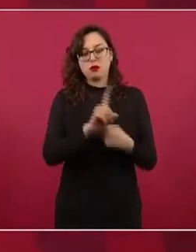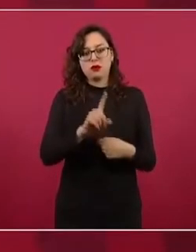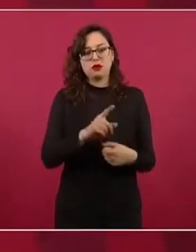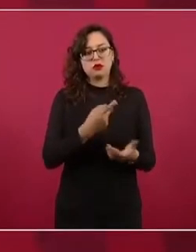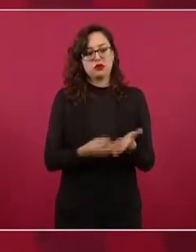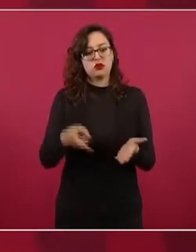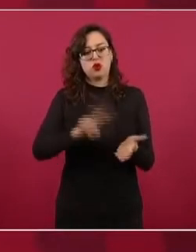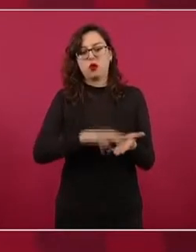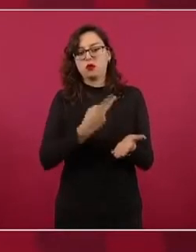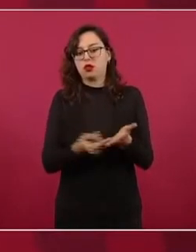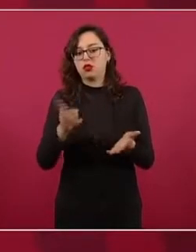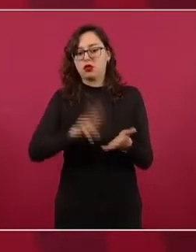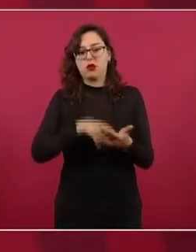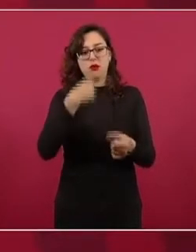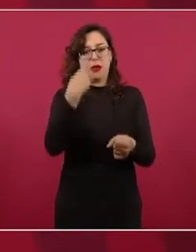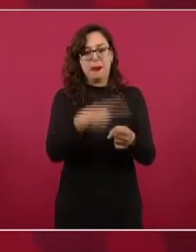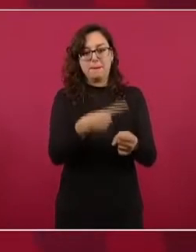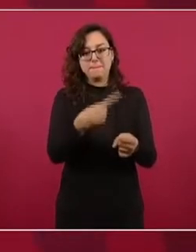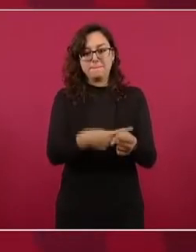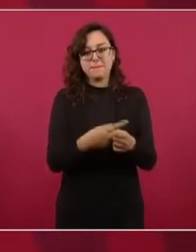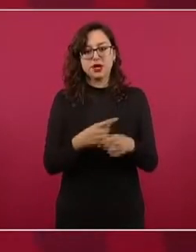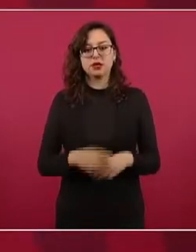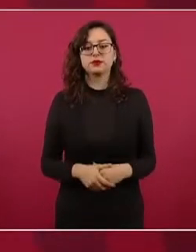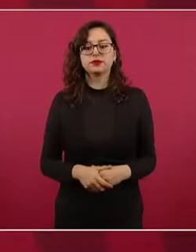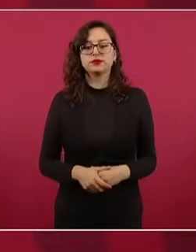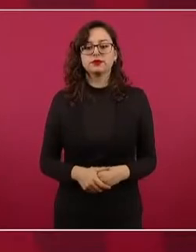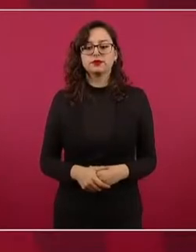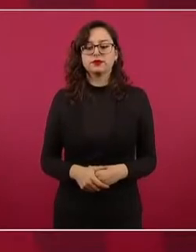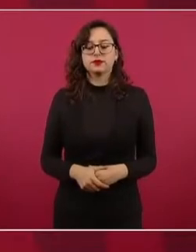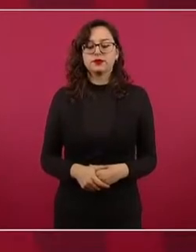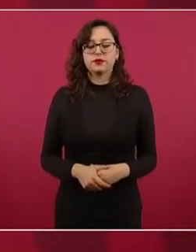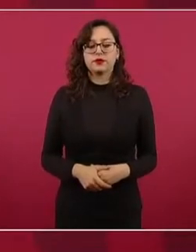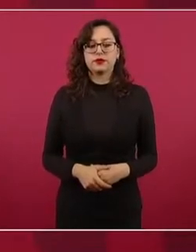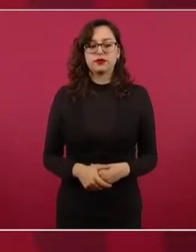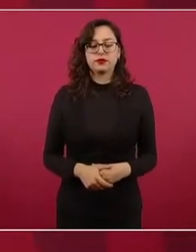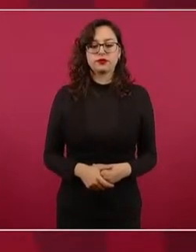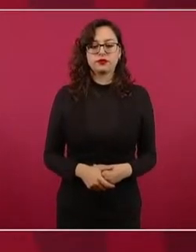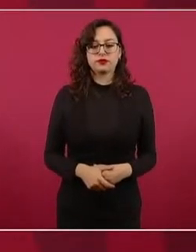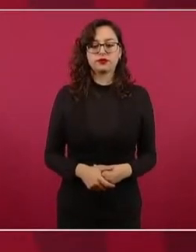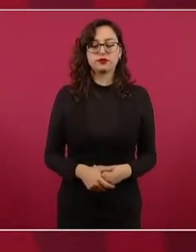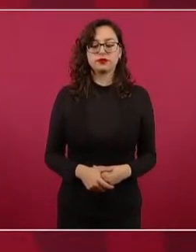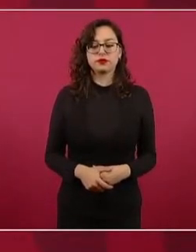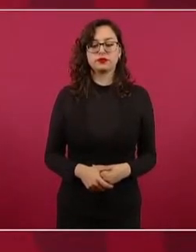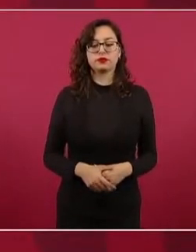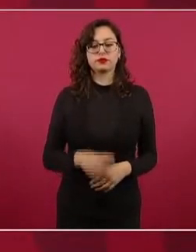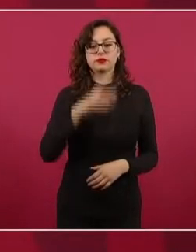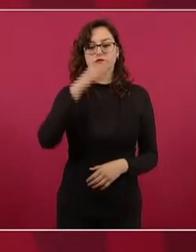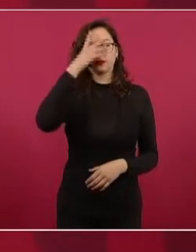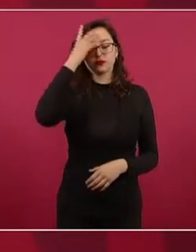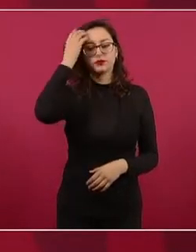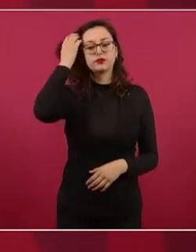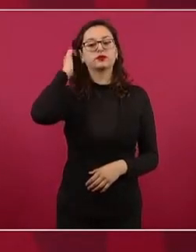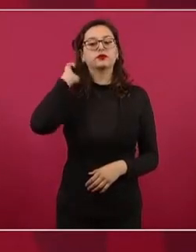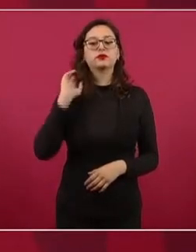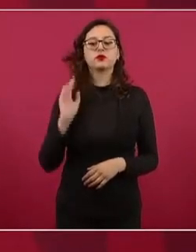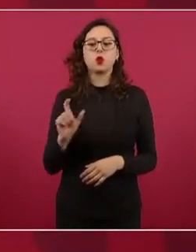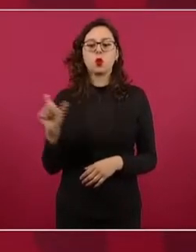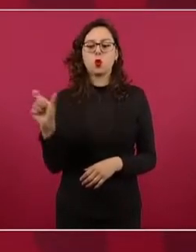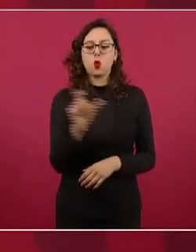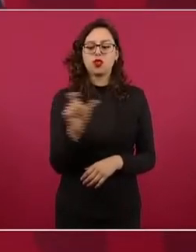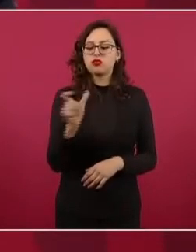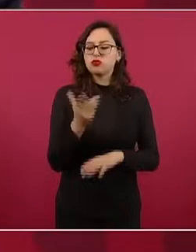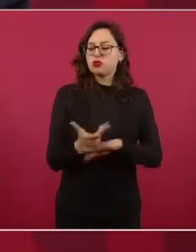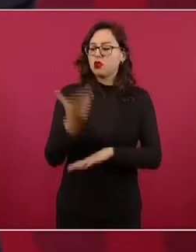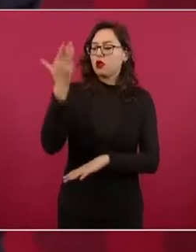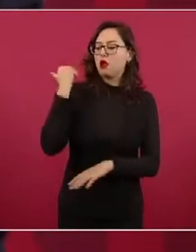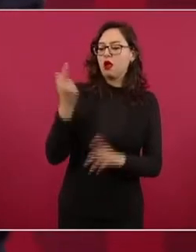nosotros tenemos un plan desde el inicio, se interrumpió por la pandemia, tuvimos